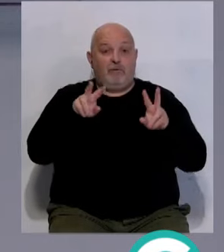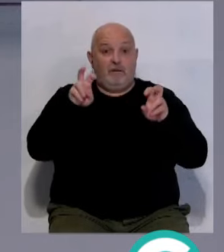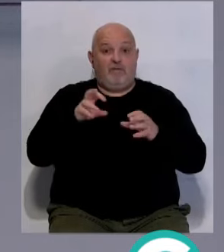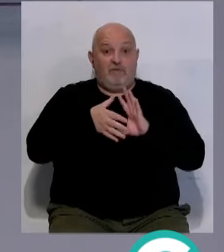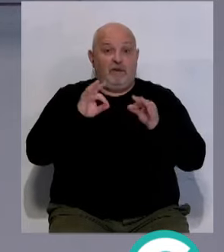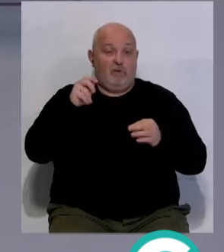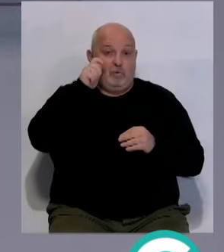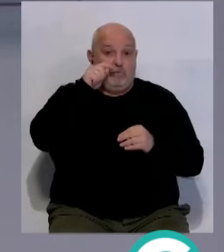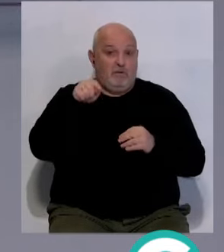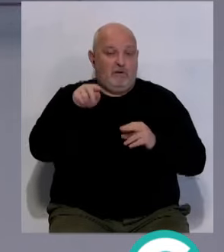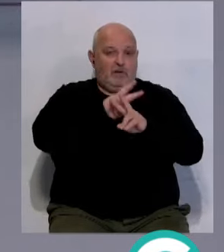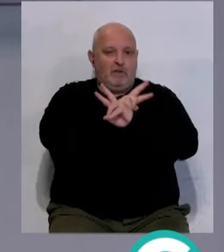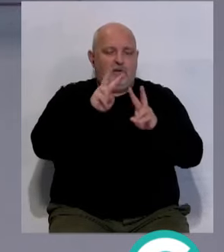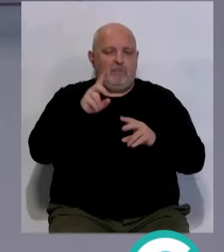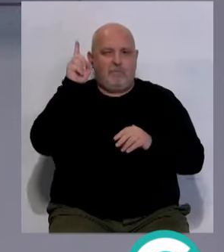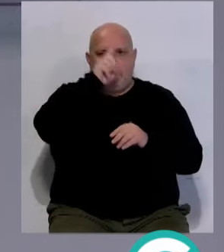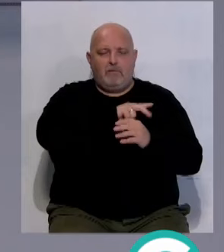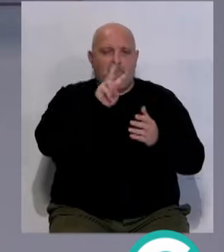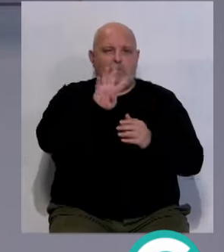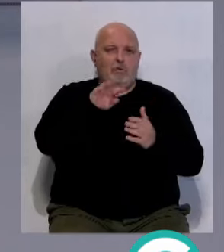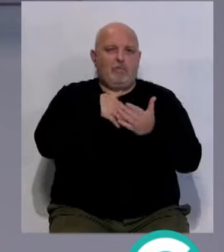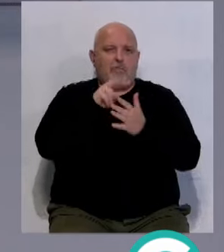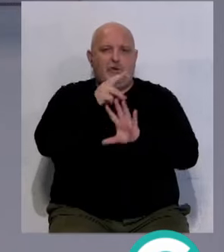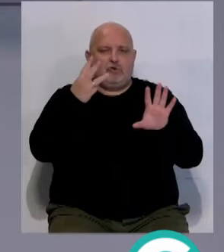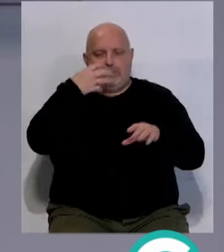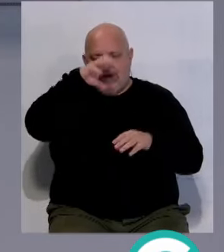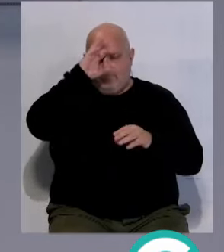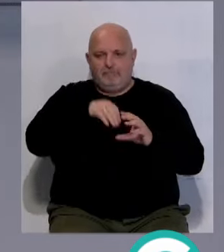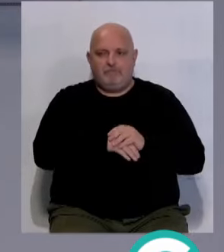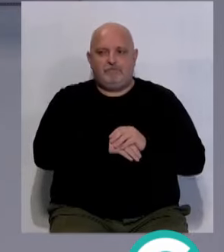Internacional del Turismo que se celebra en Madrid del 24 al 28 de enero.